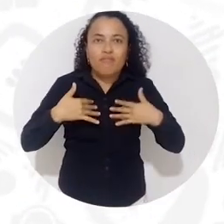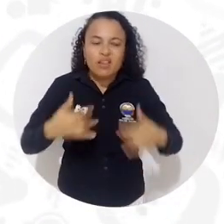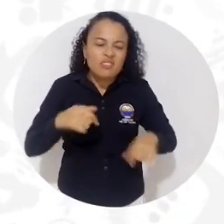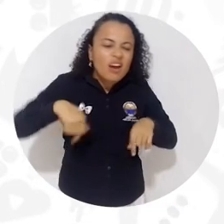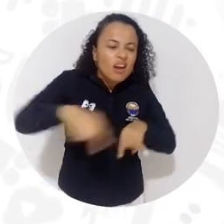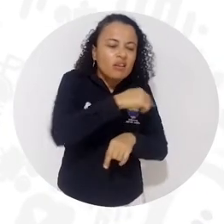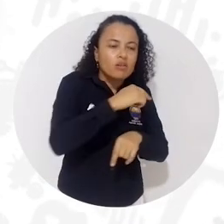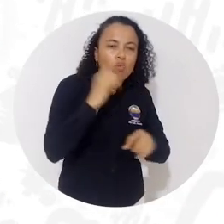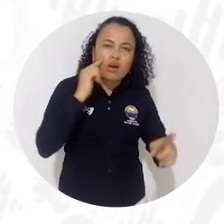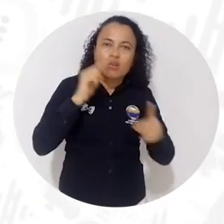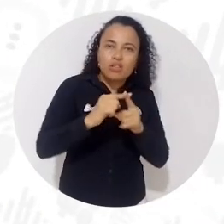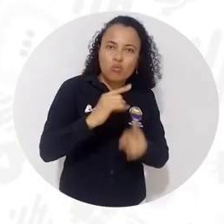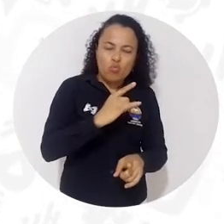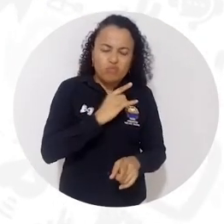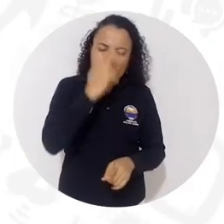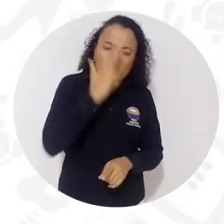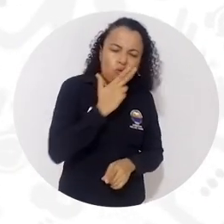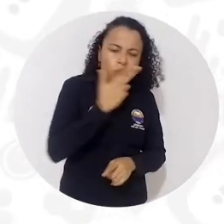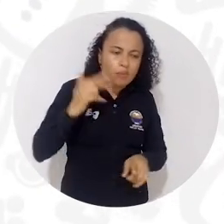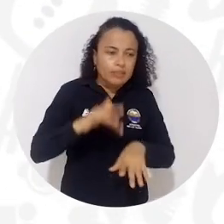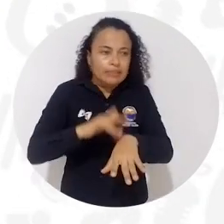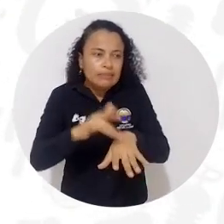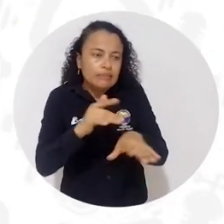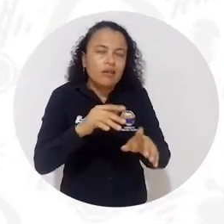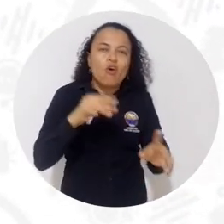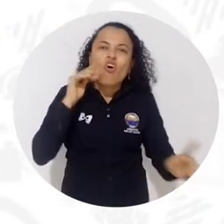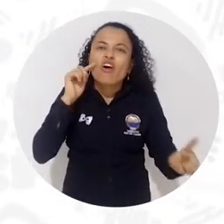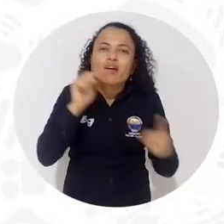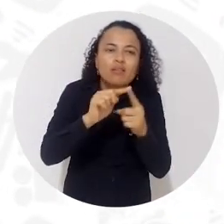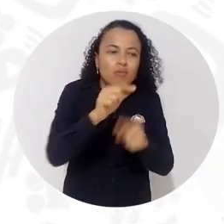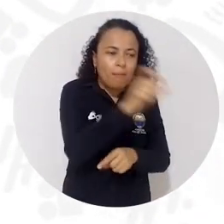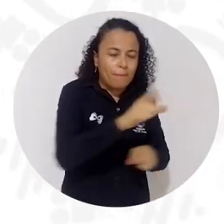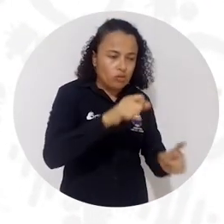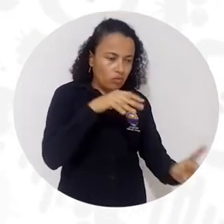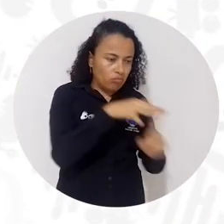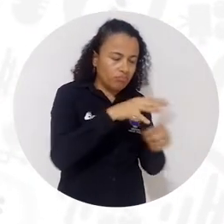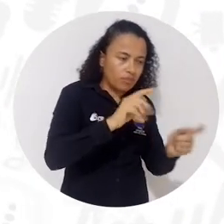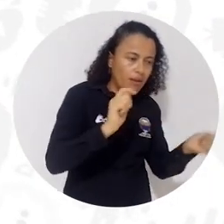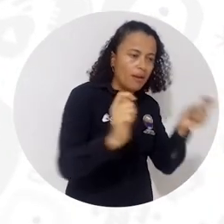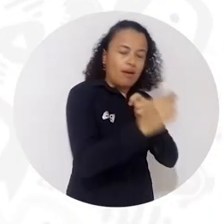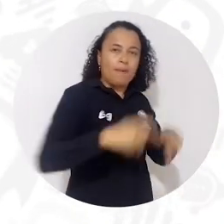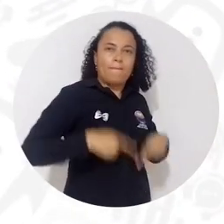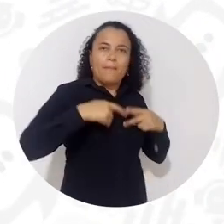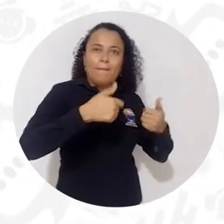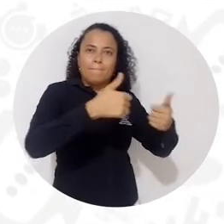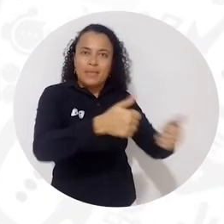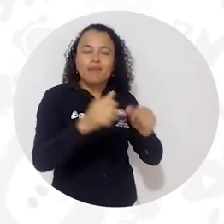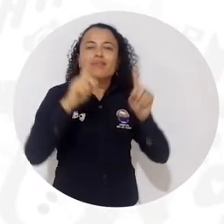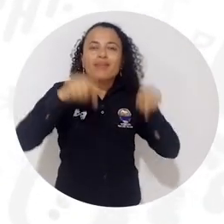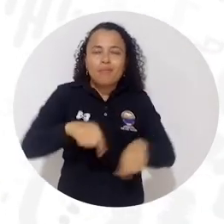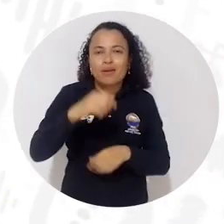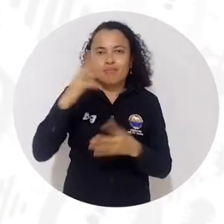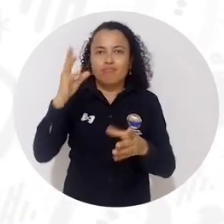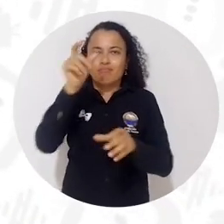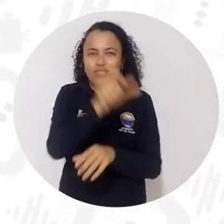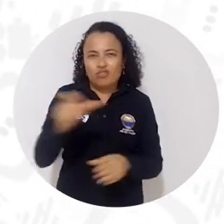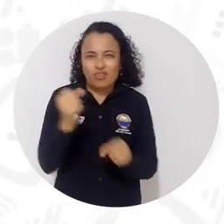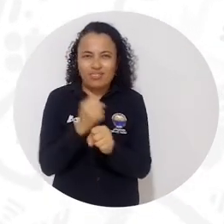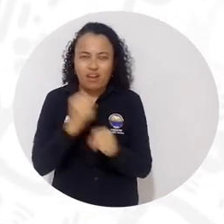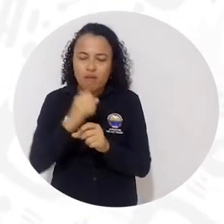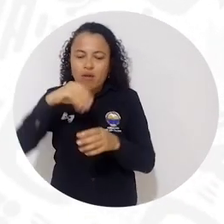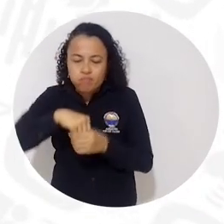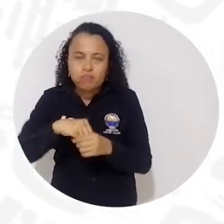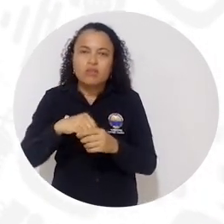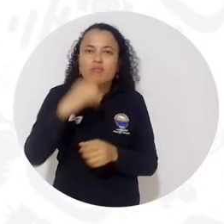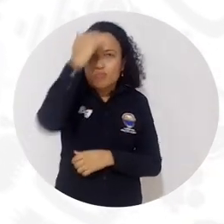lo que promovemos como una universidad comprometida con la transformación positiva de vida de nuestros jóvenes estudiantes, pero también de